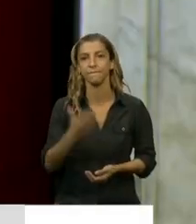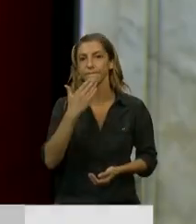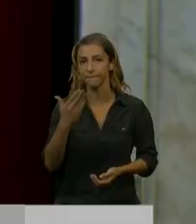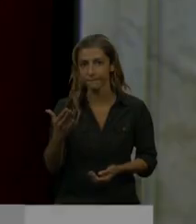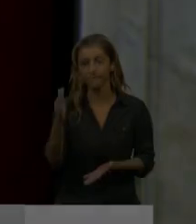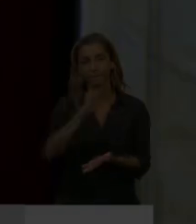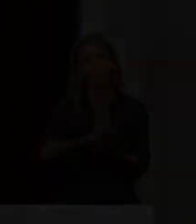Leonardo Grosso.